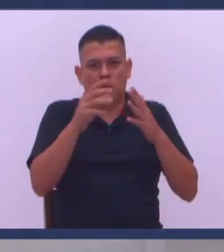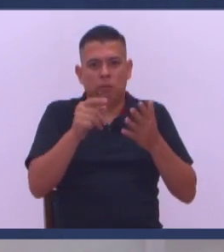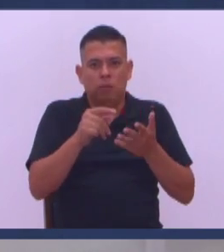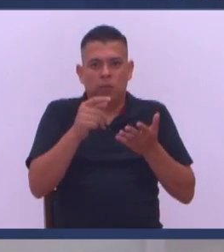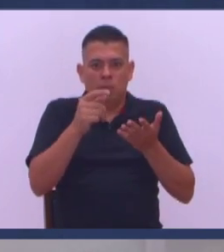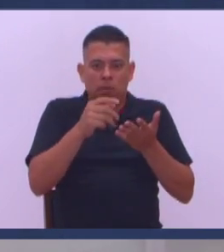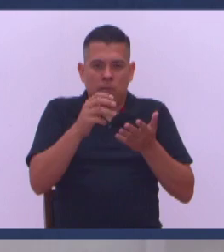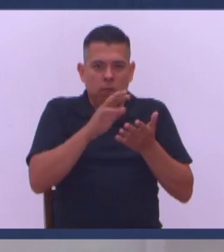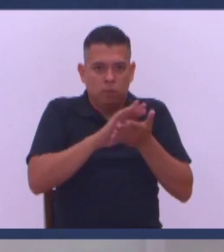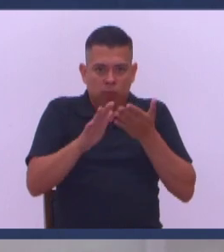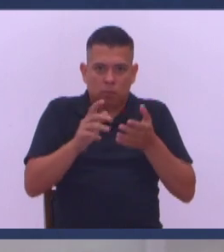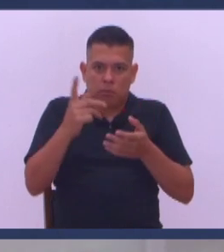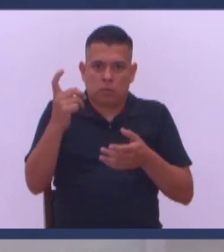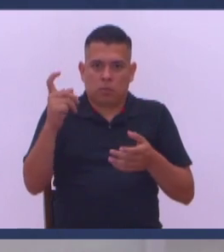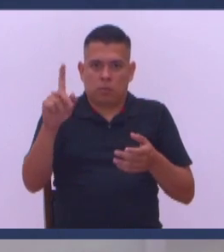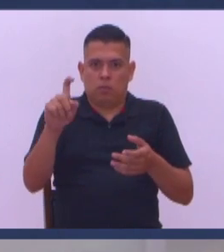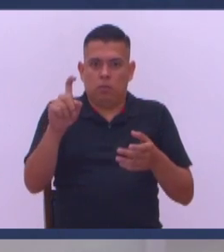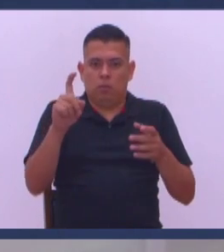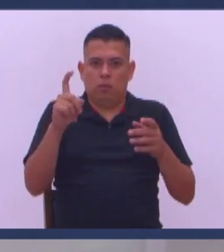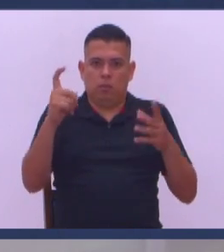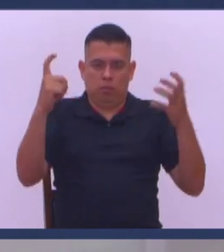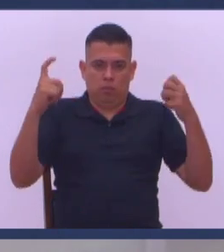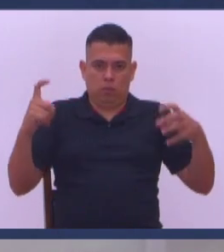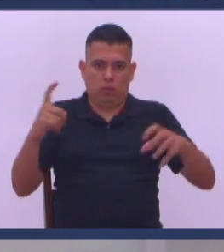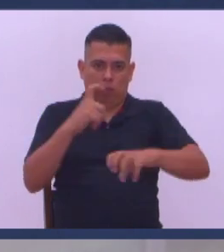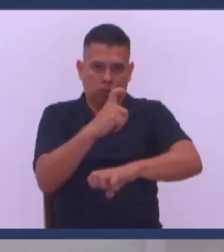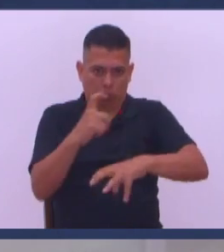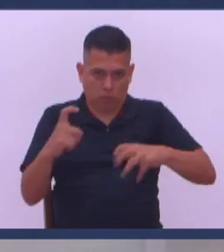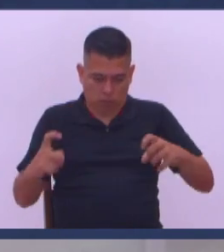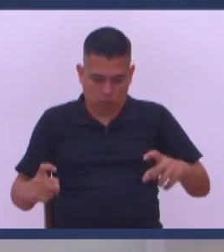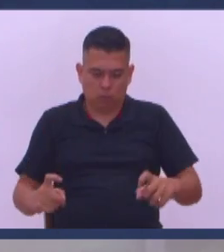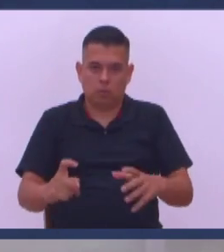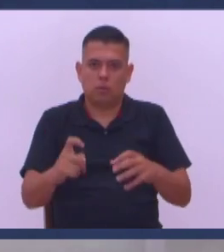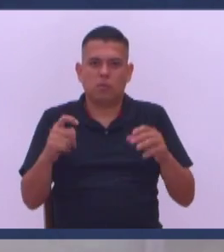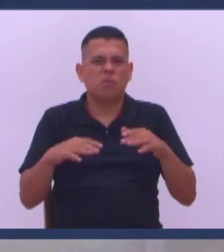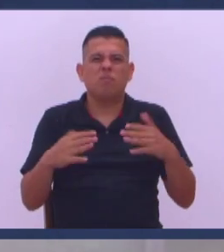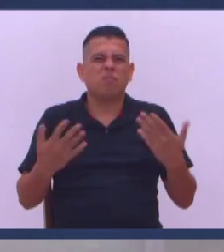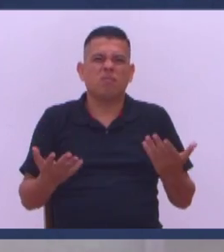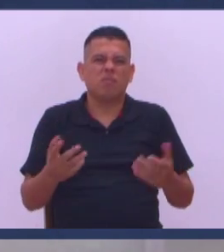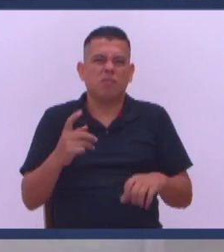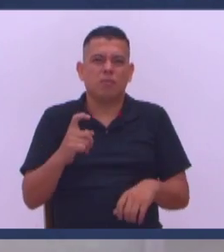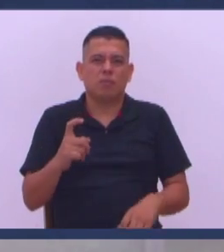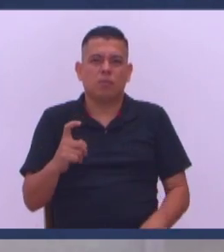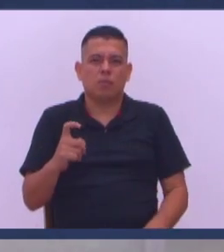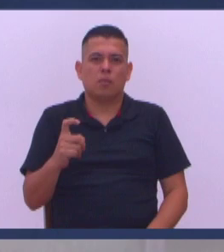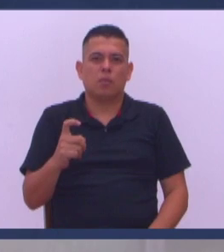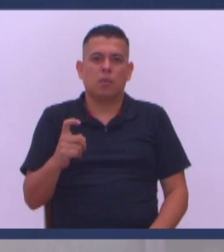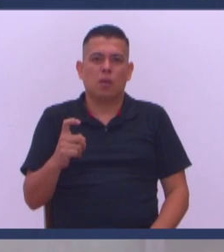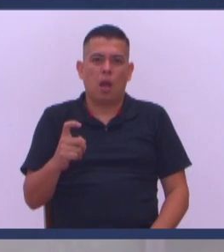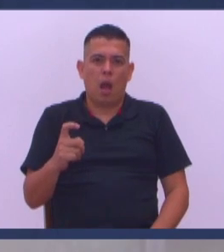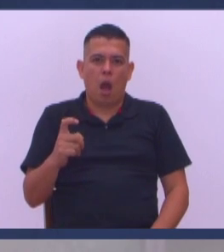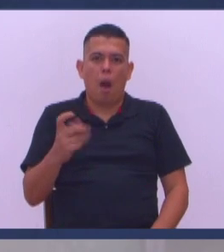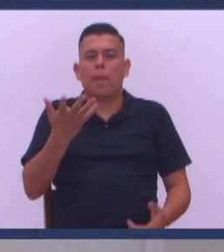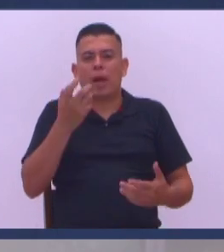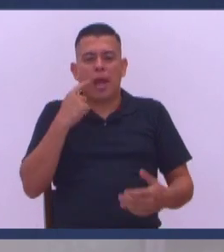venden un spray Como cualquier otro spray Repelente Para que me entiendan Pero este es spray Repelente del agua